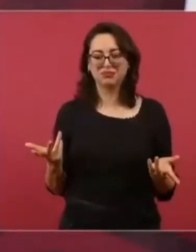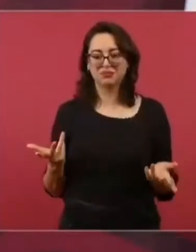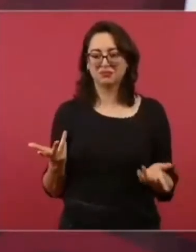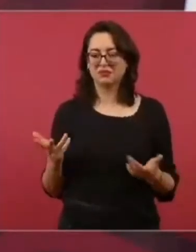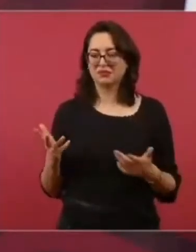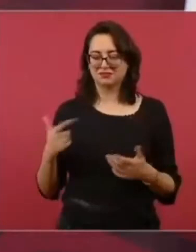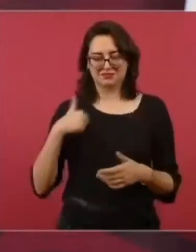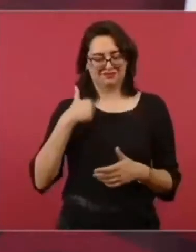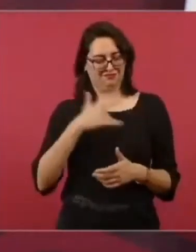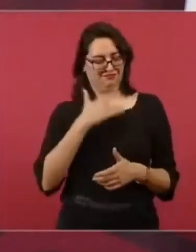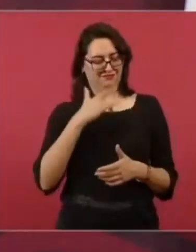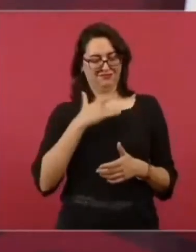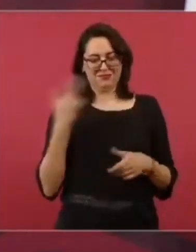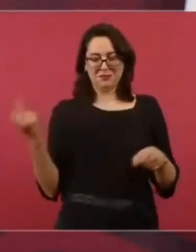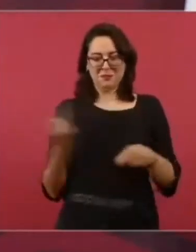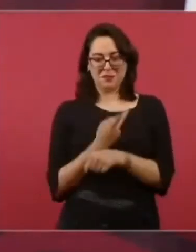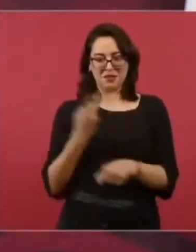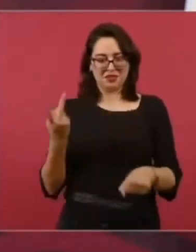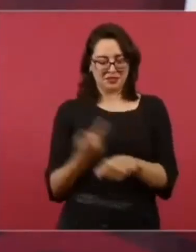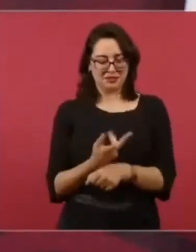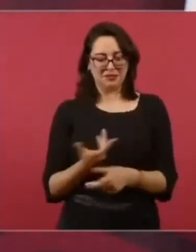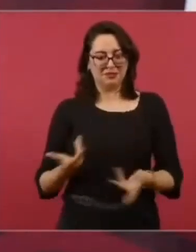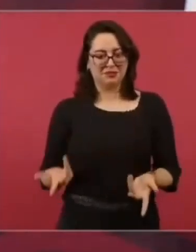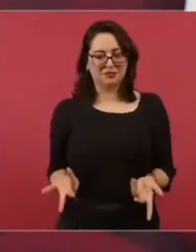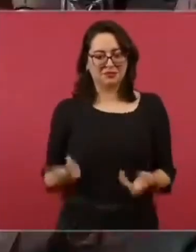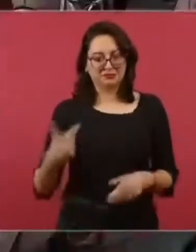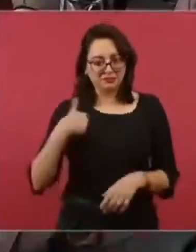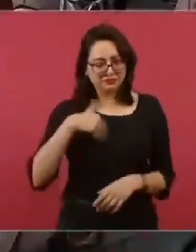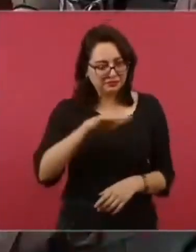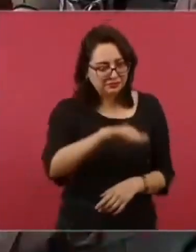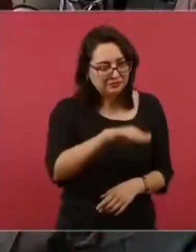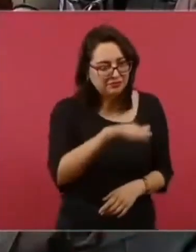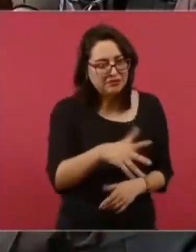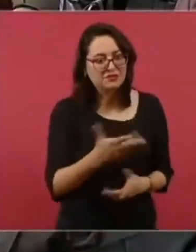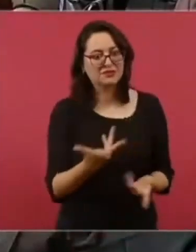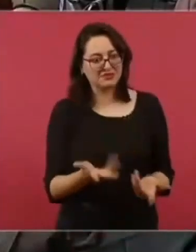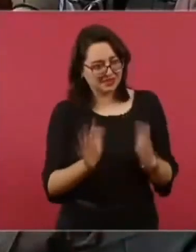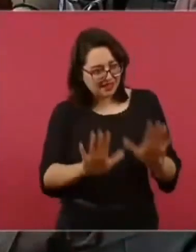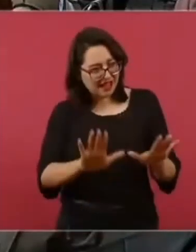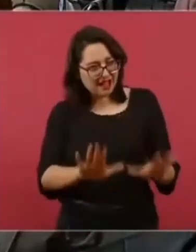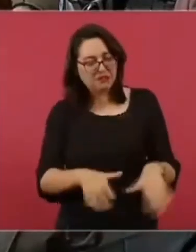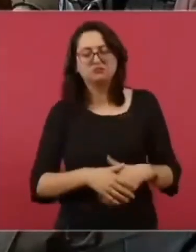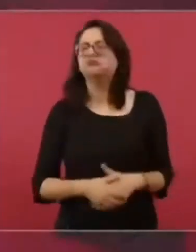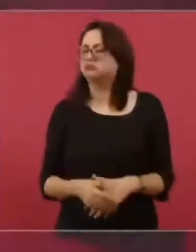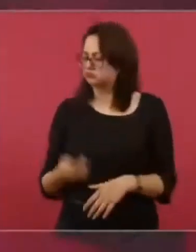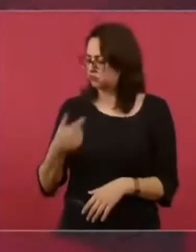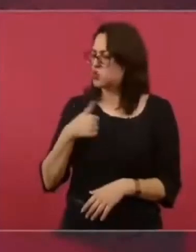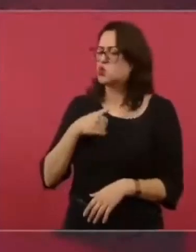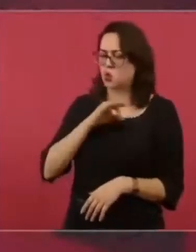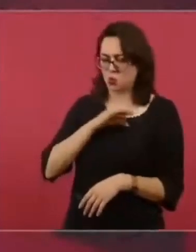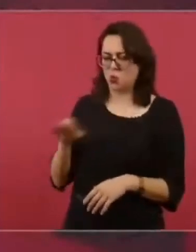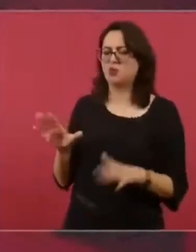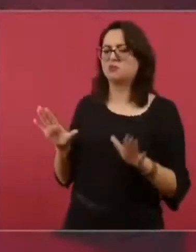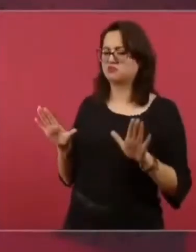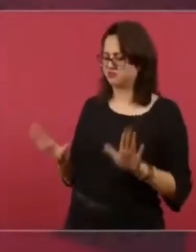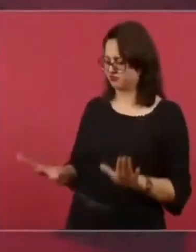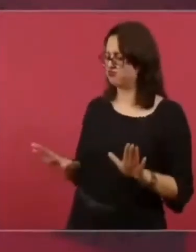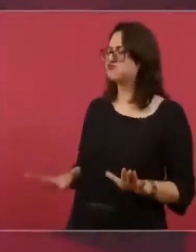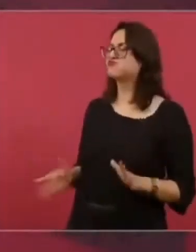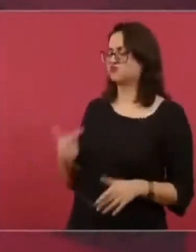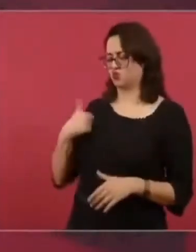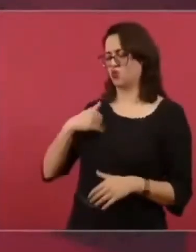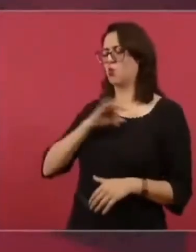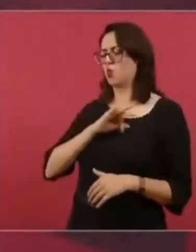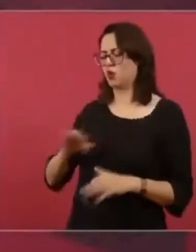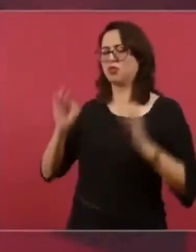yo intervenía para que una denuncia que habían presentado en